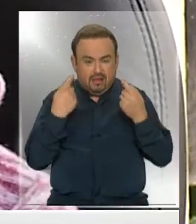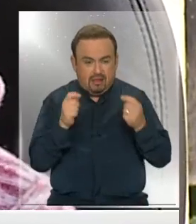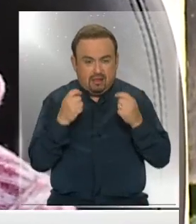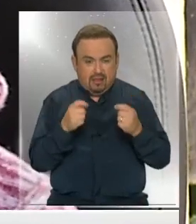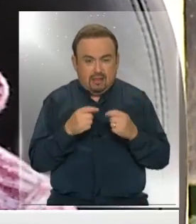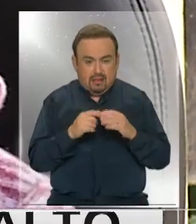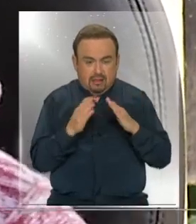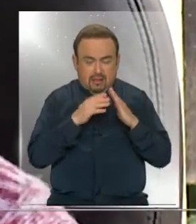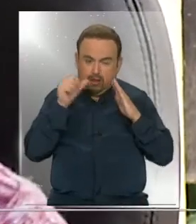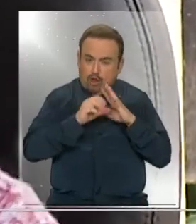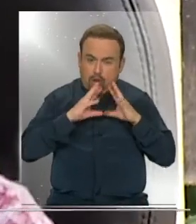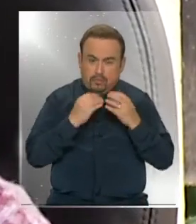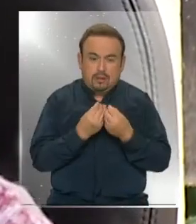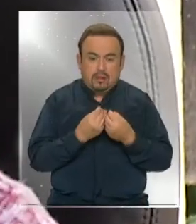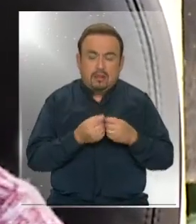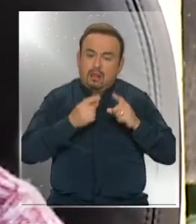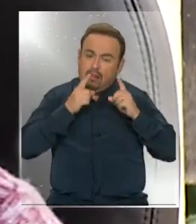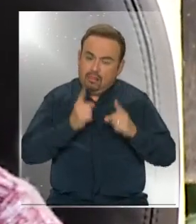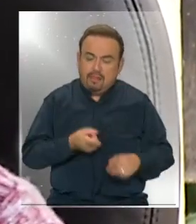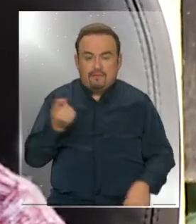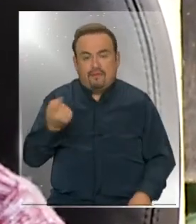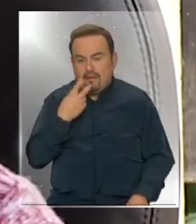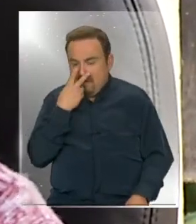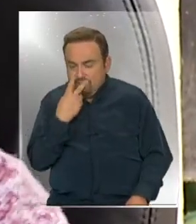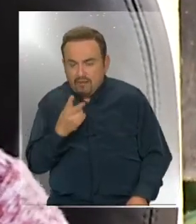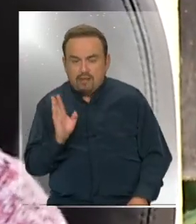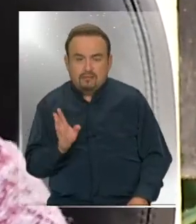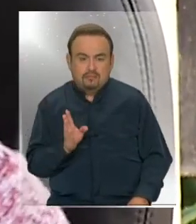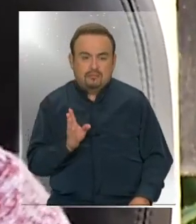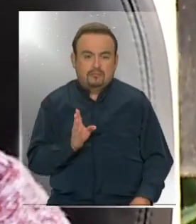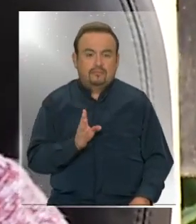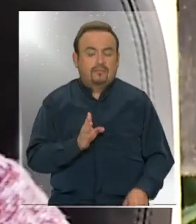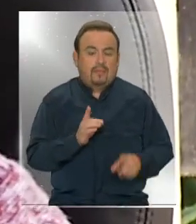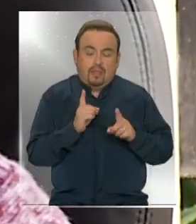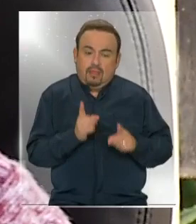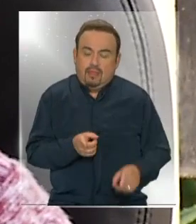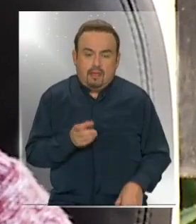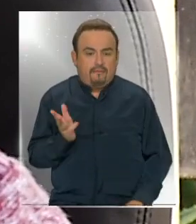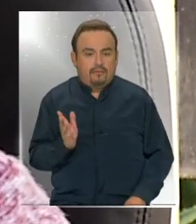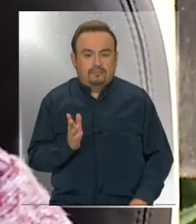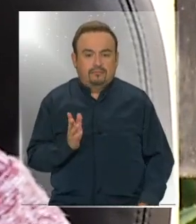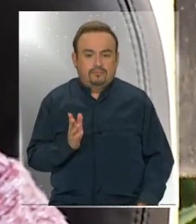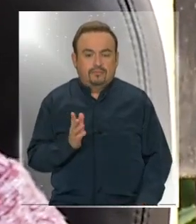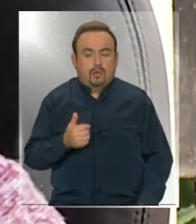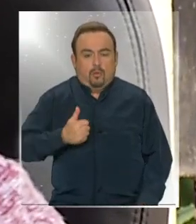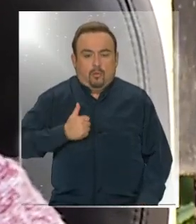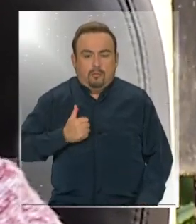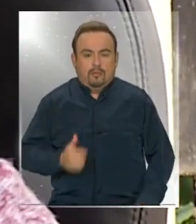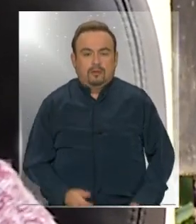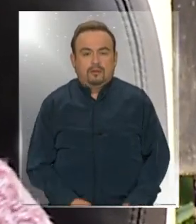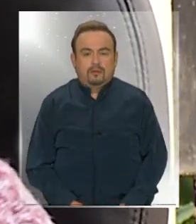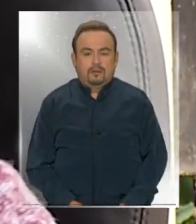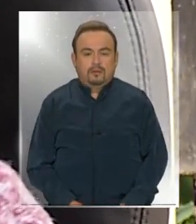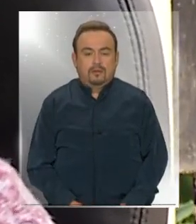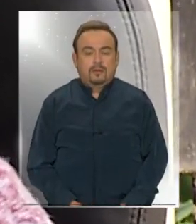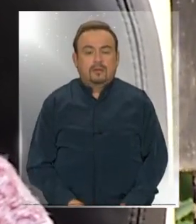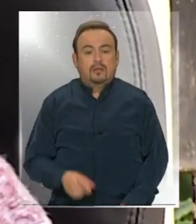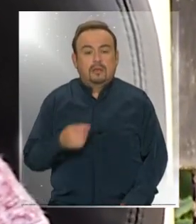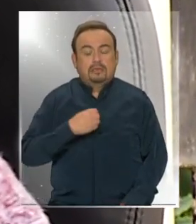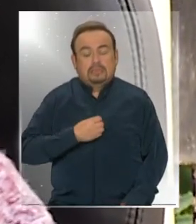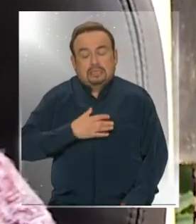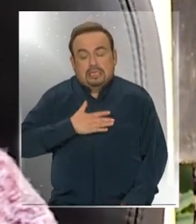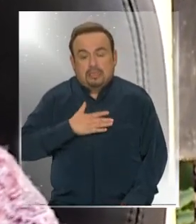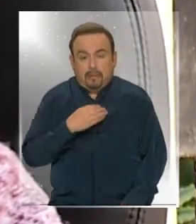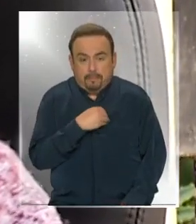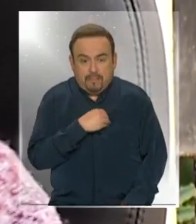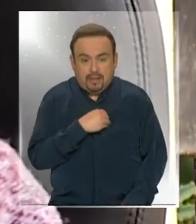vean una cuarentena completa, bueno, la tienen que ver. Tendría que verla nomás. Pero con el sentir y la